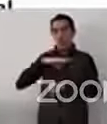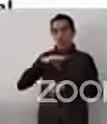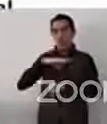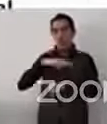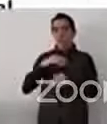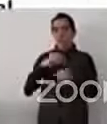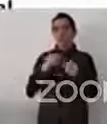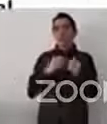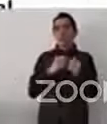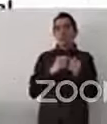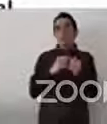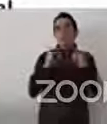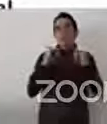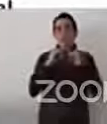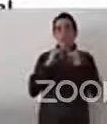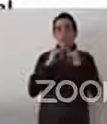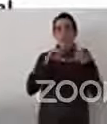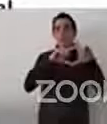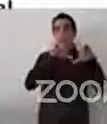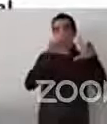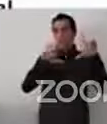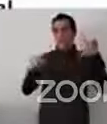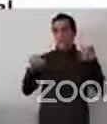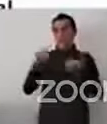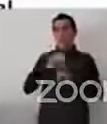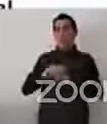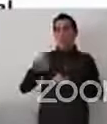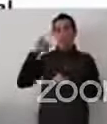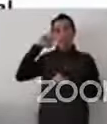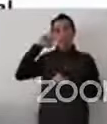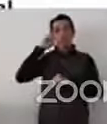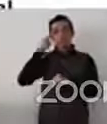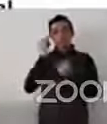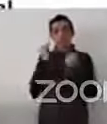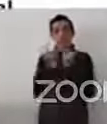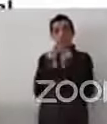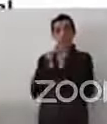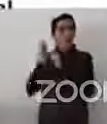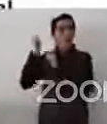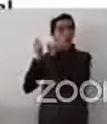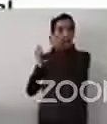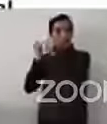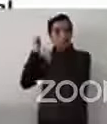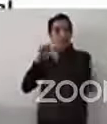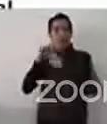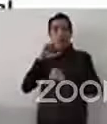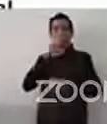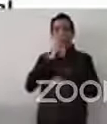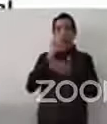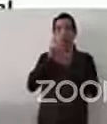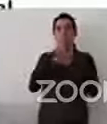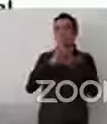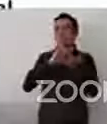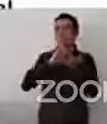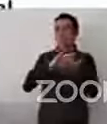Afromexicanos, que tiene que ver también con el avance del derecho internacional.